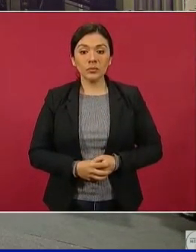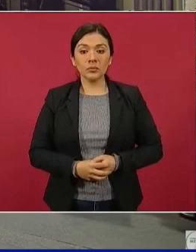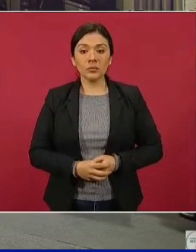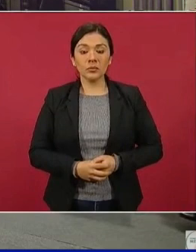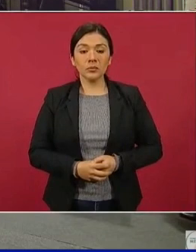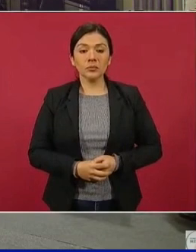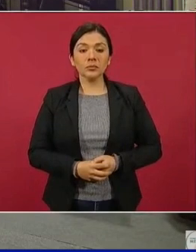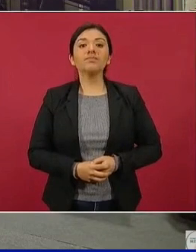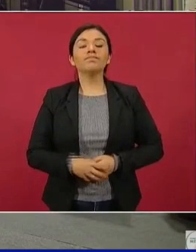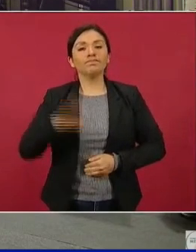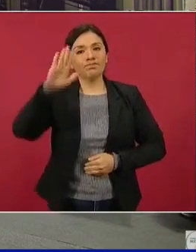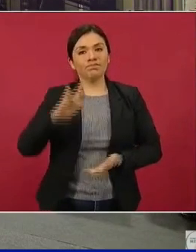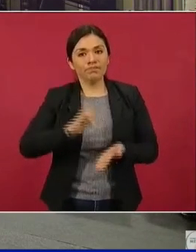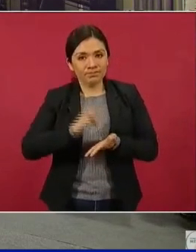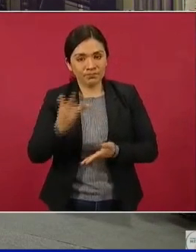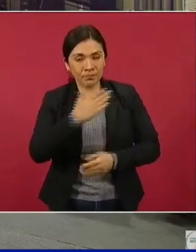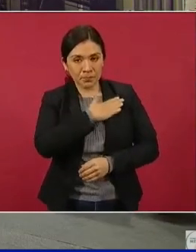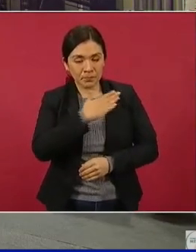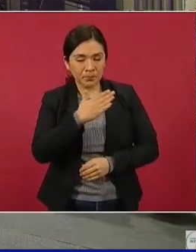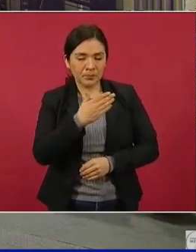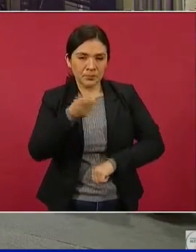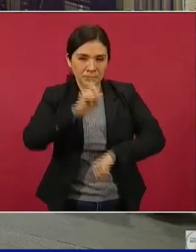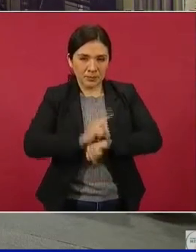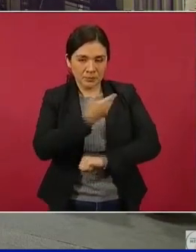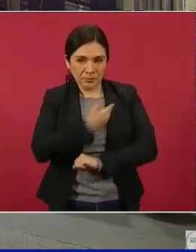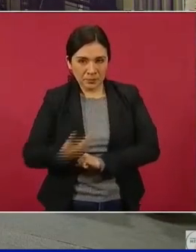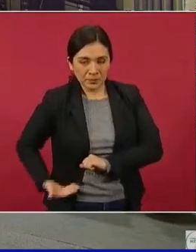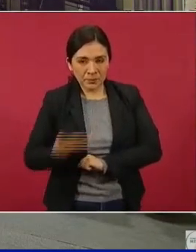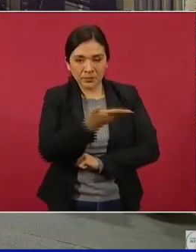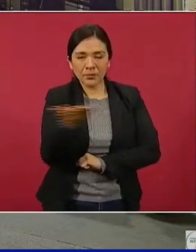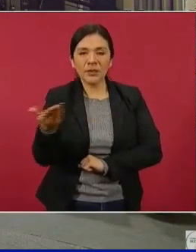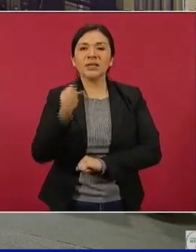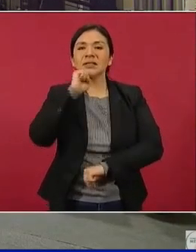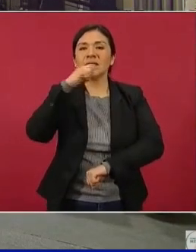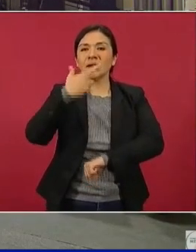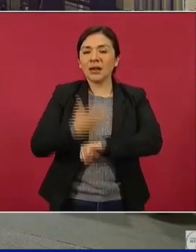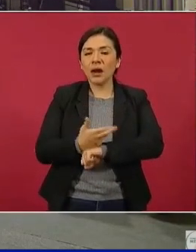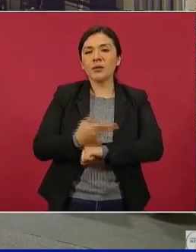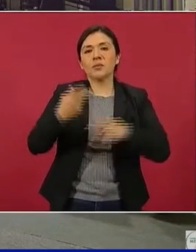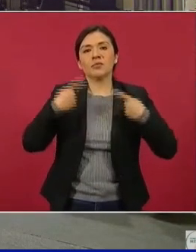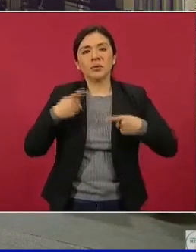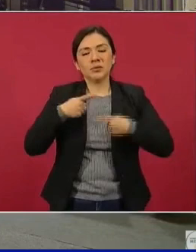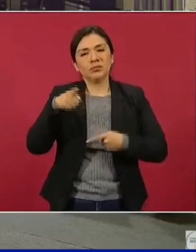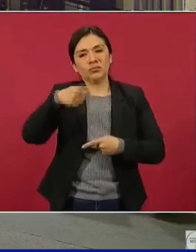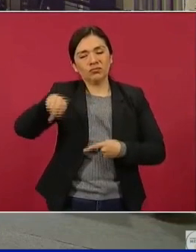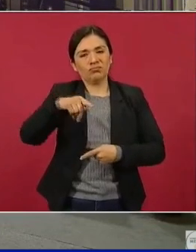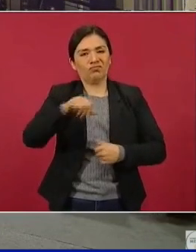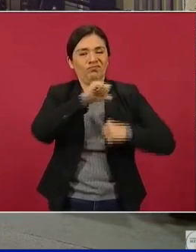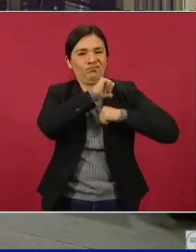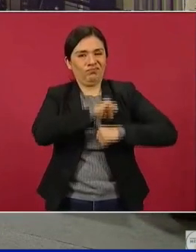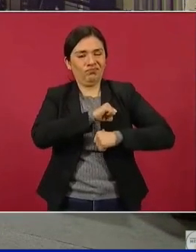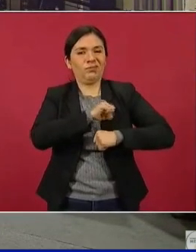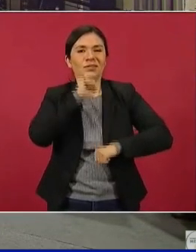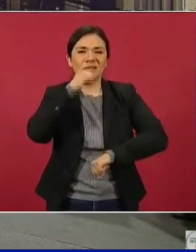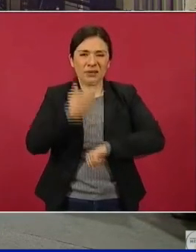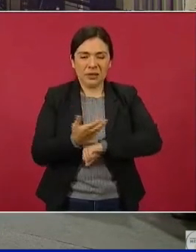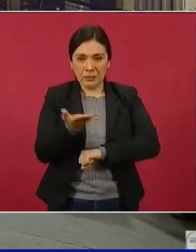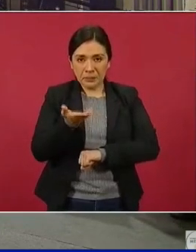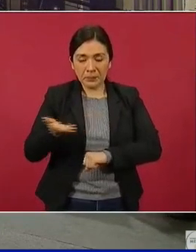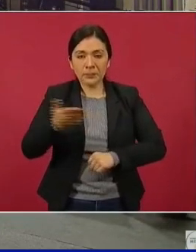Muchas gracias, señor presidente. Muy buenos días, señora secretaria, señores secretarios, señor subsecretario.